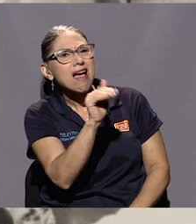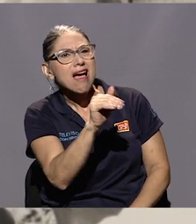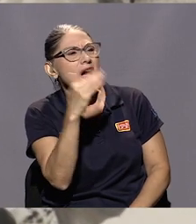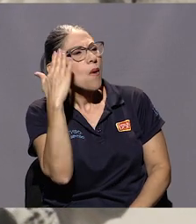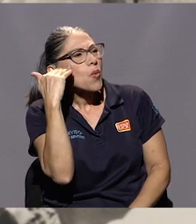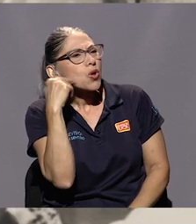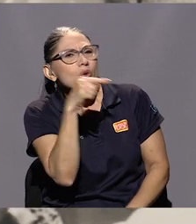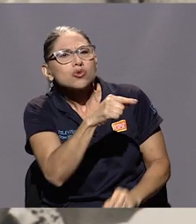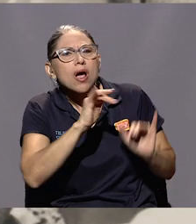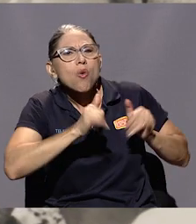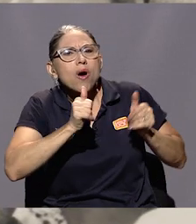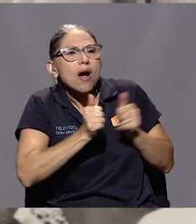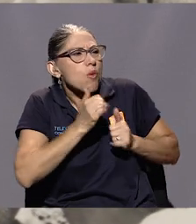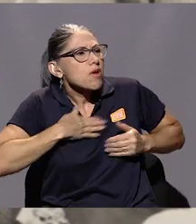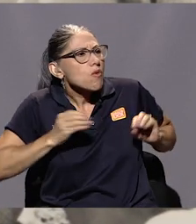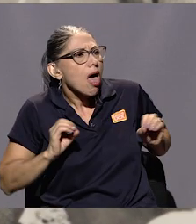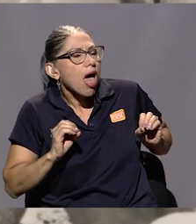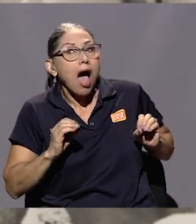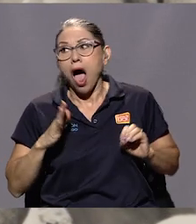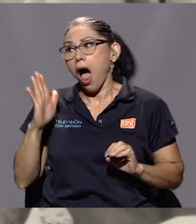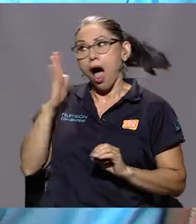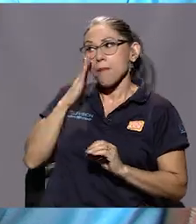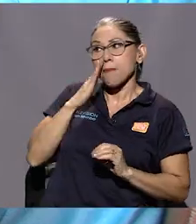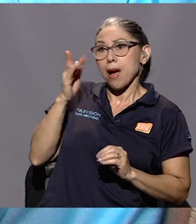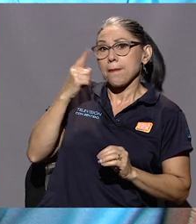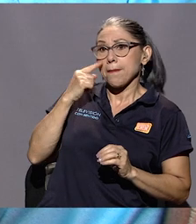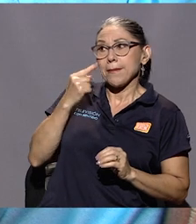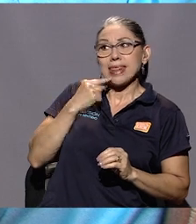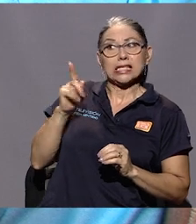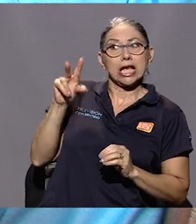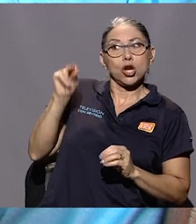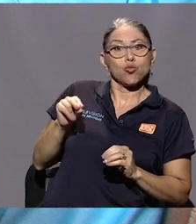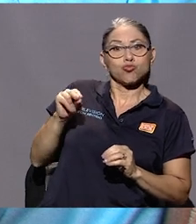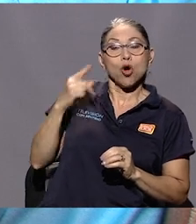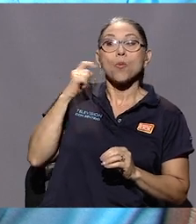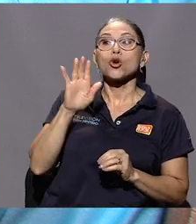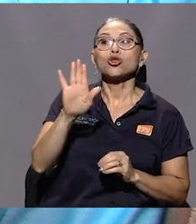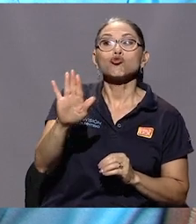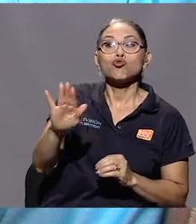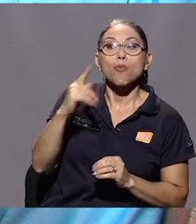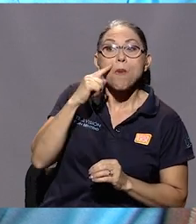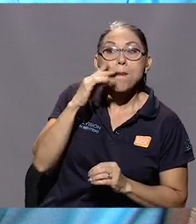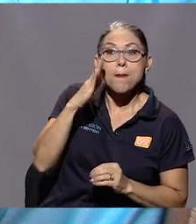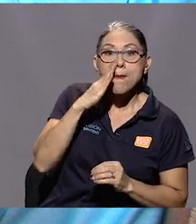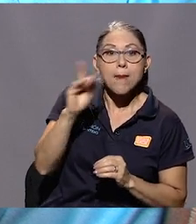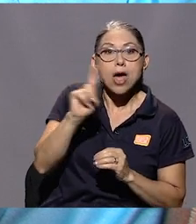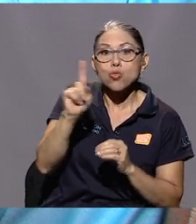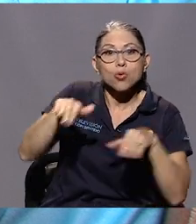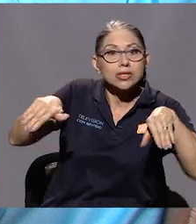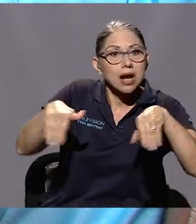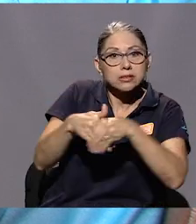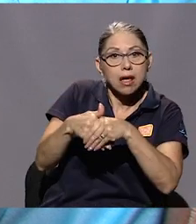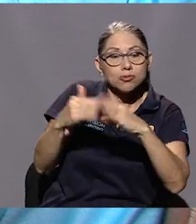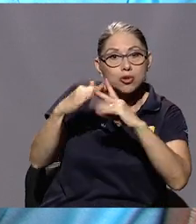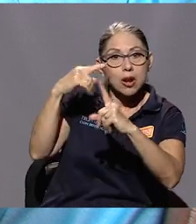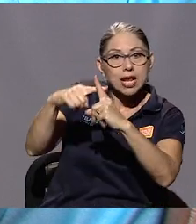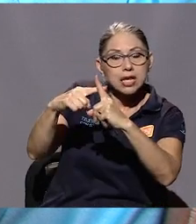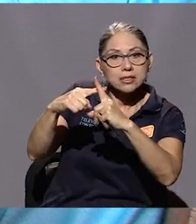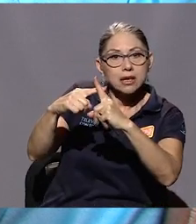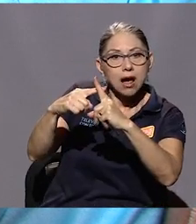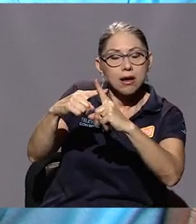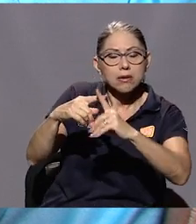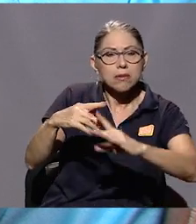le dije, pero es que ¿por qué no subís a jugar conmigo? Me dijo, no, es que mi mamá y mi papá me dicen que no, porque sus papás no están casados por la iglesia.